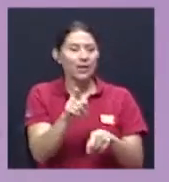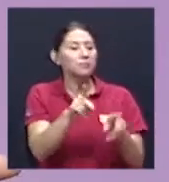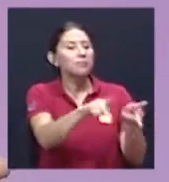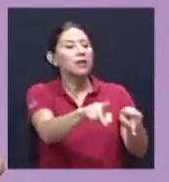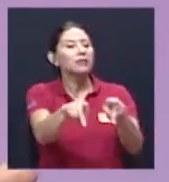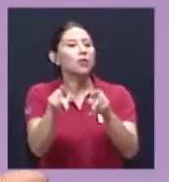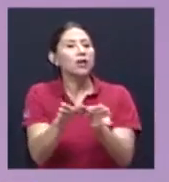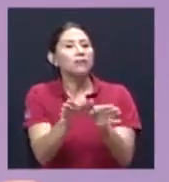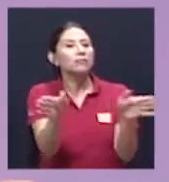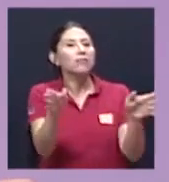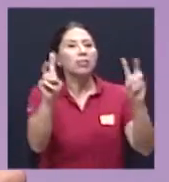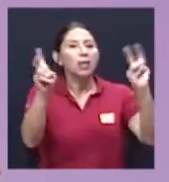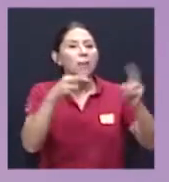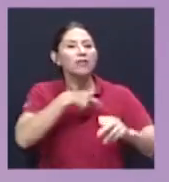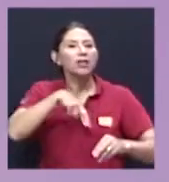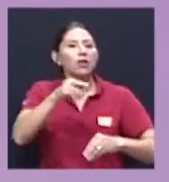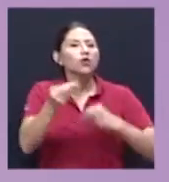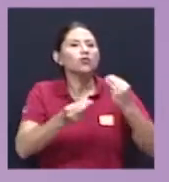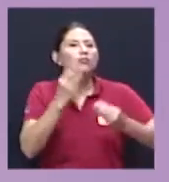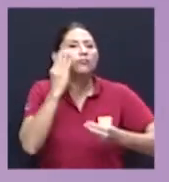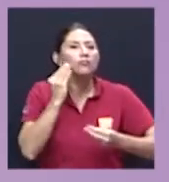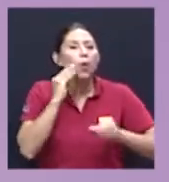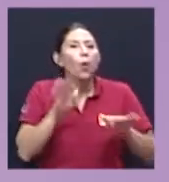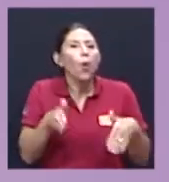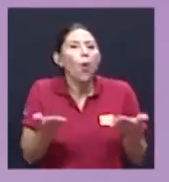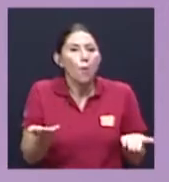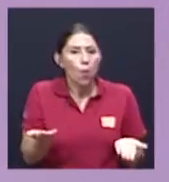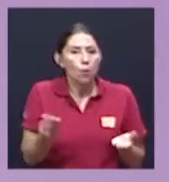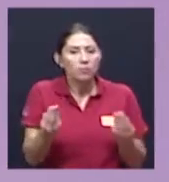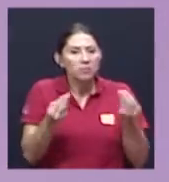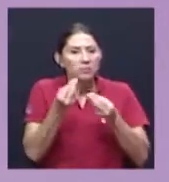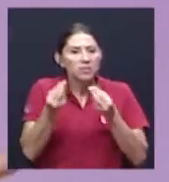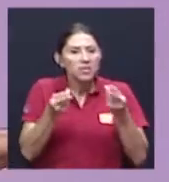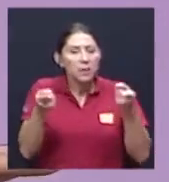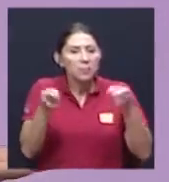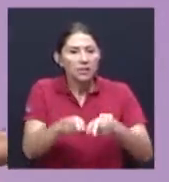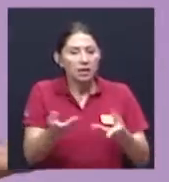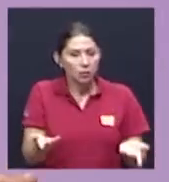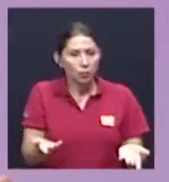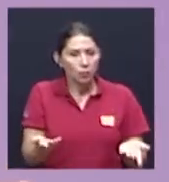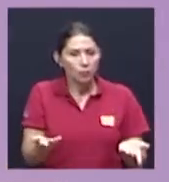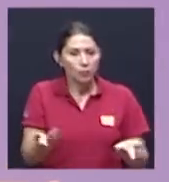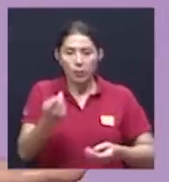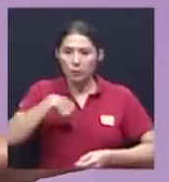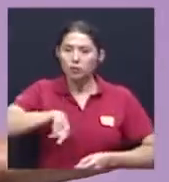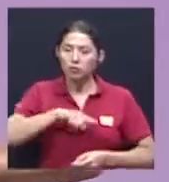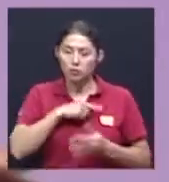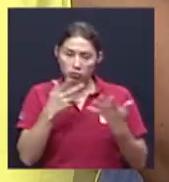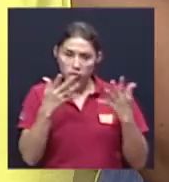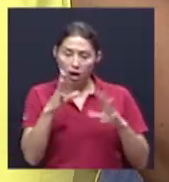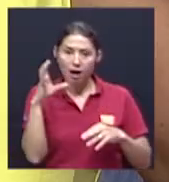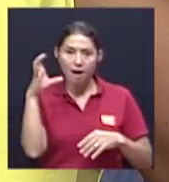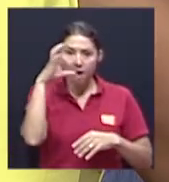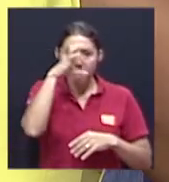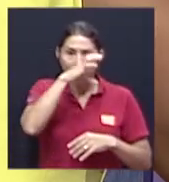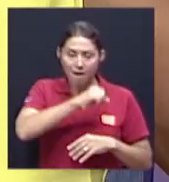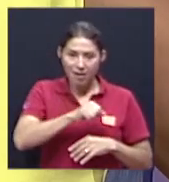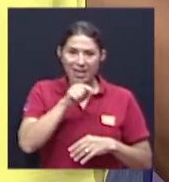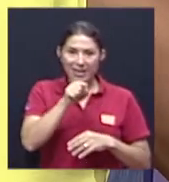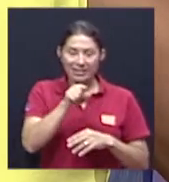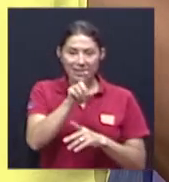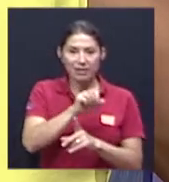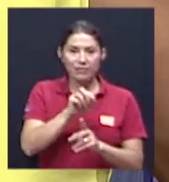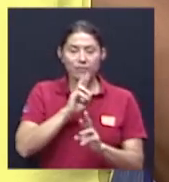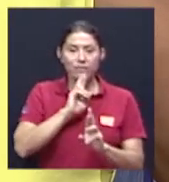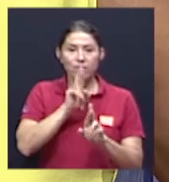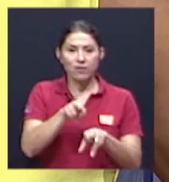qué es lo que está pasando en ese sentido consideramos estos hallazgos este descubrimiento de la diversidad